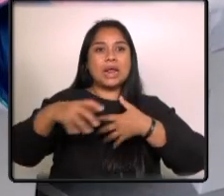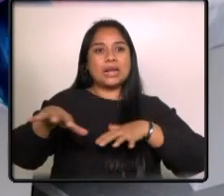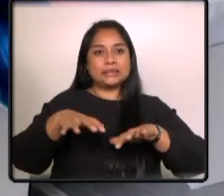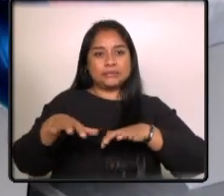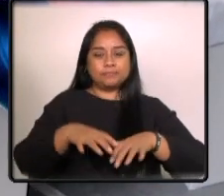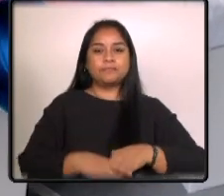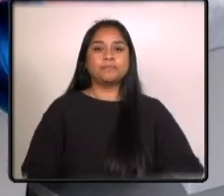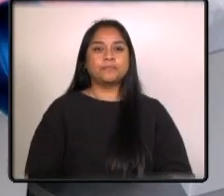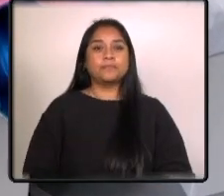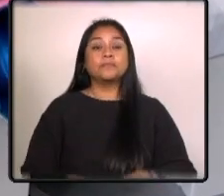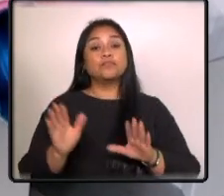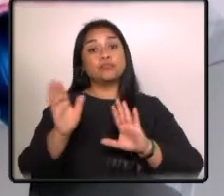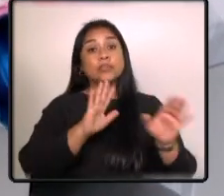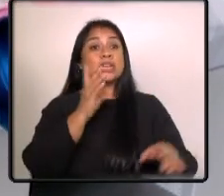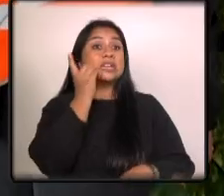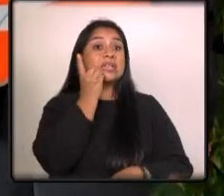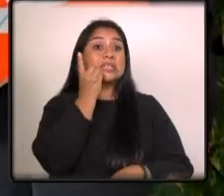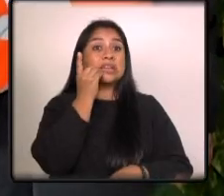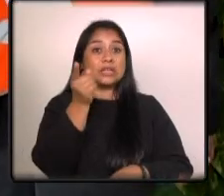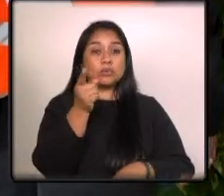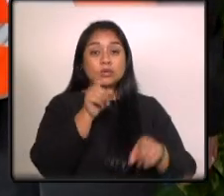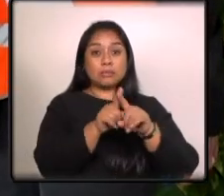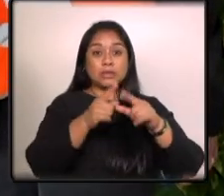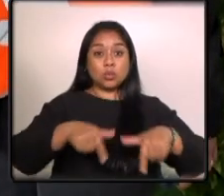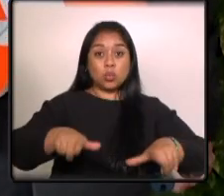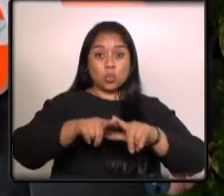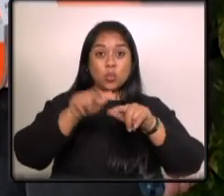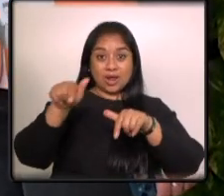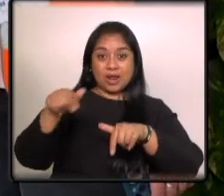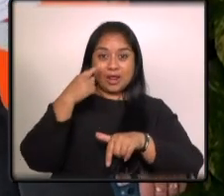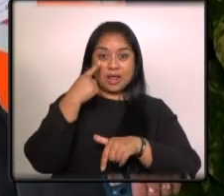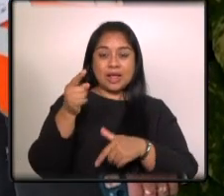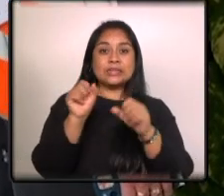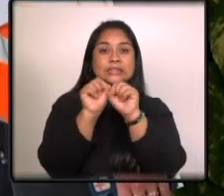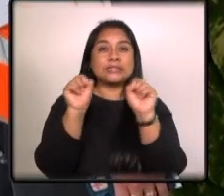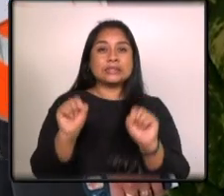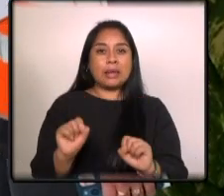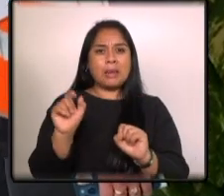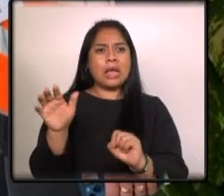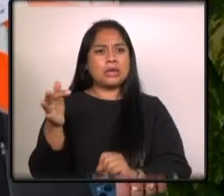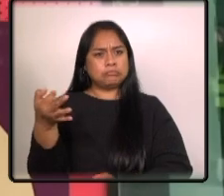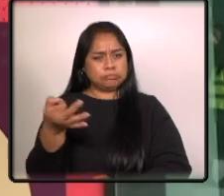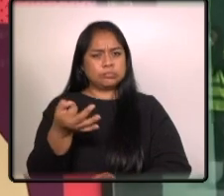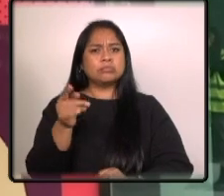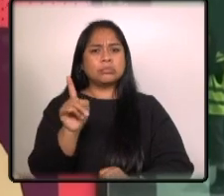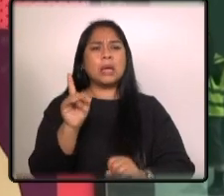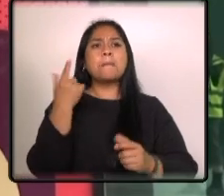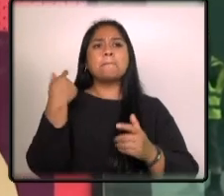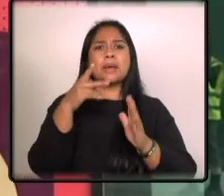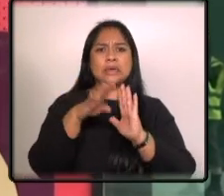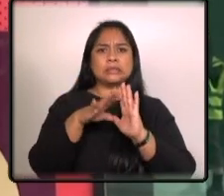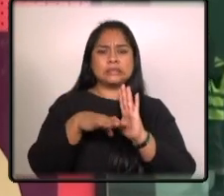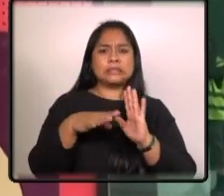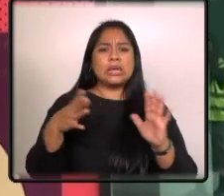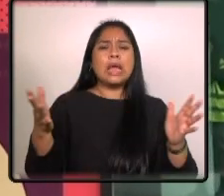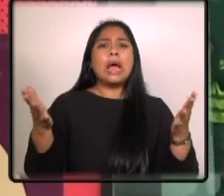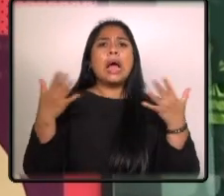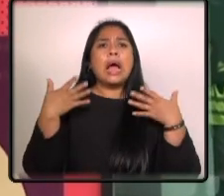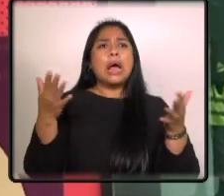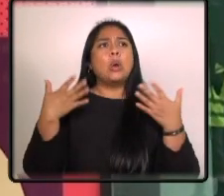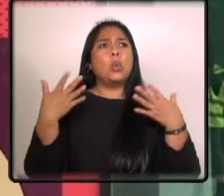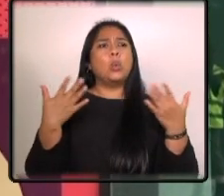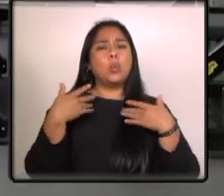la directora de la Villa Olímpica afirmó que este sistema es eficiente para reducir la temperatura de los